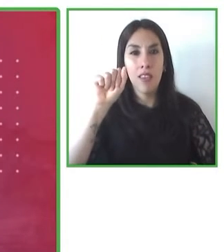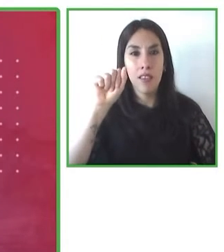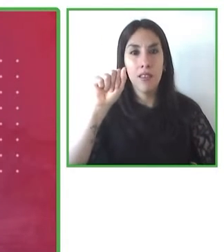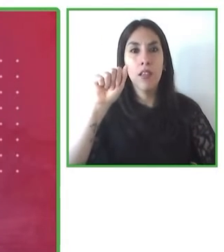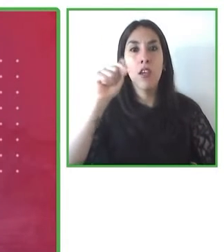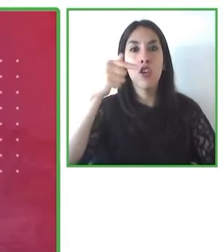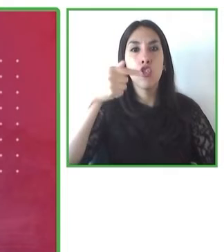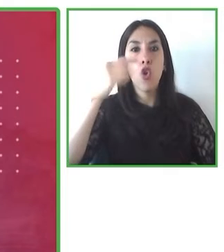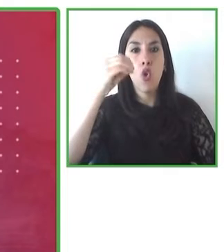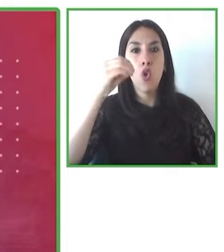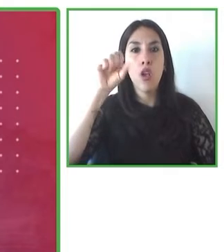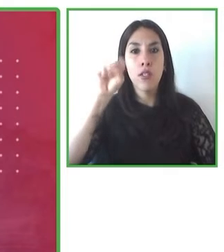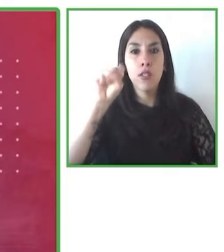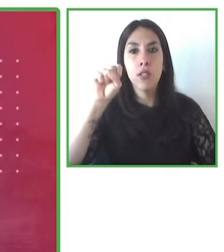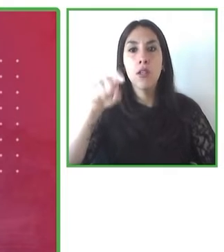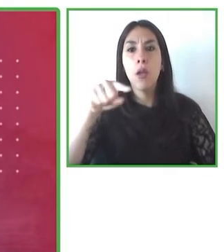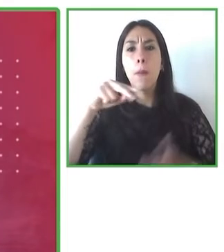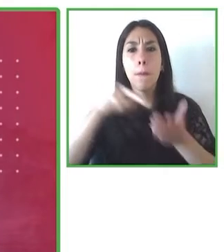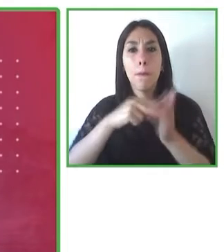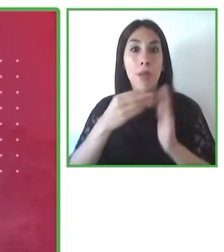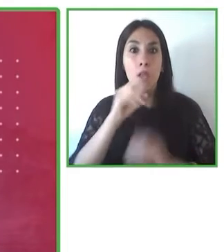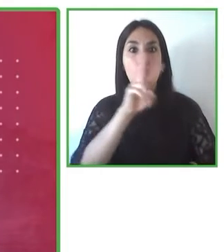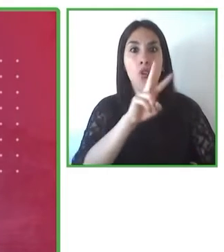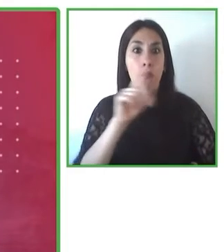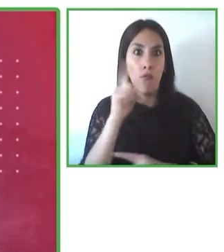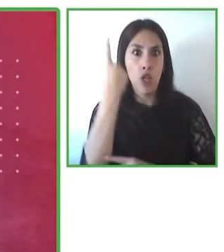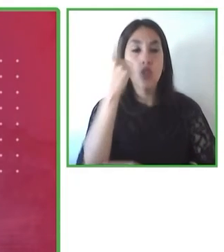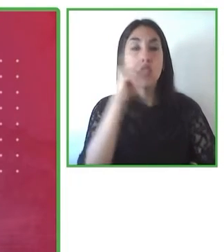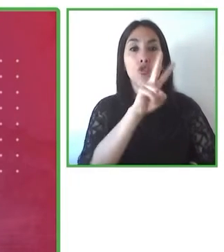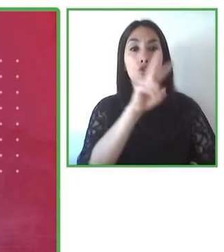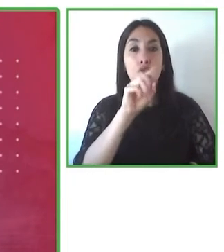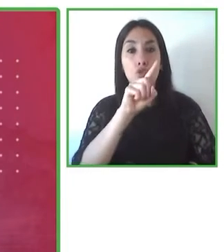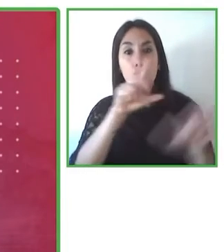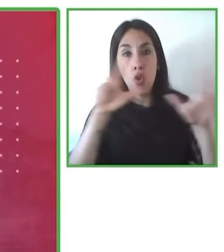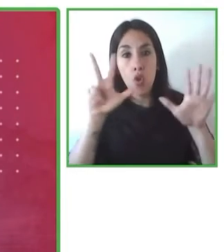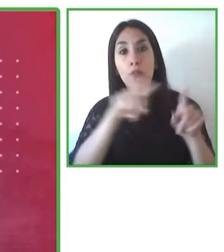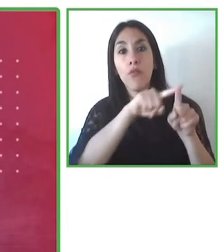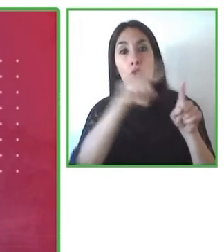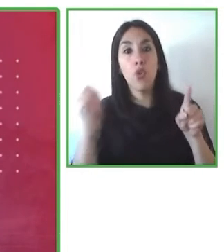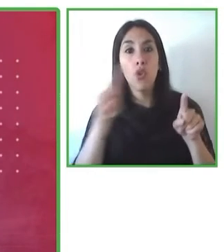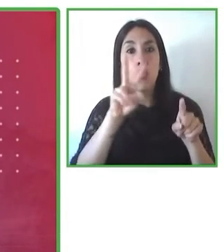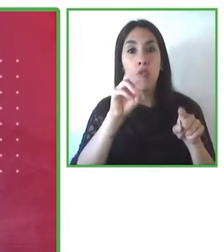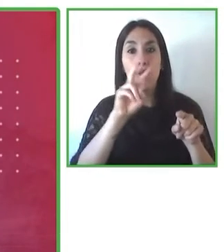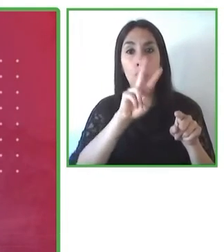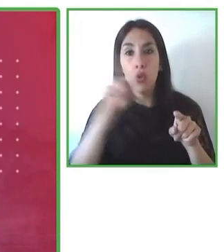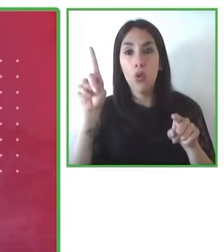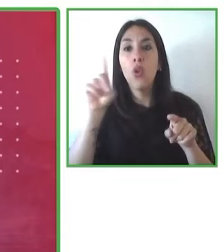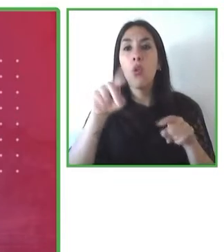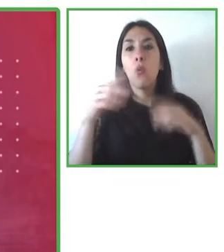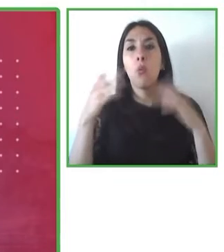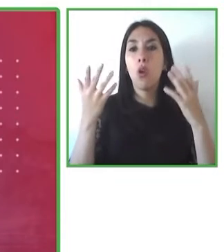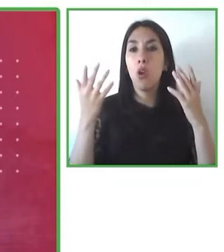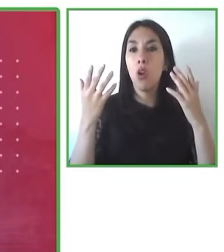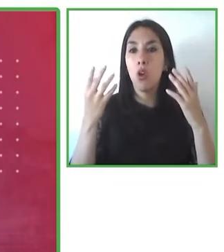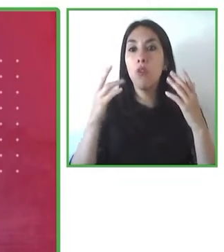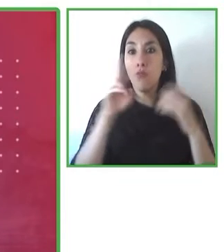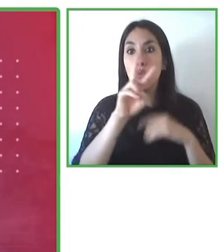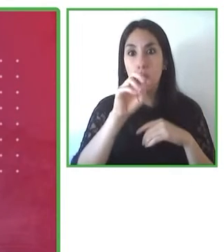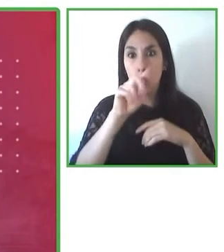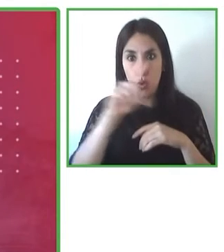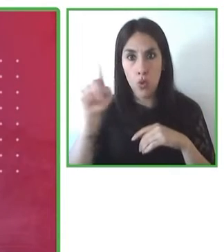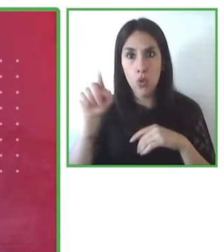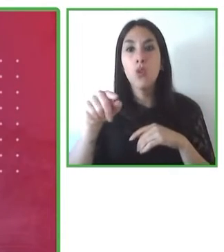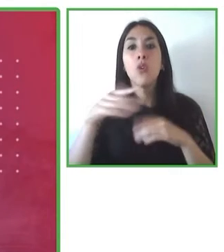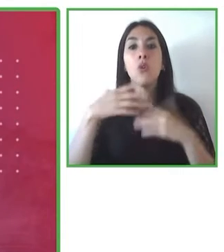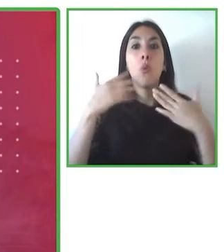y desde el año 2021 como al frente del programa de inclusión digital, de accesibilidad e inclusión